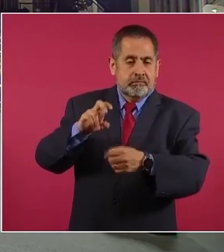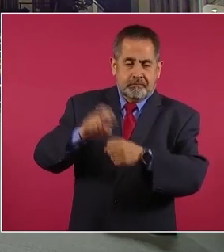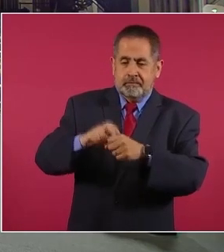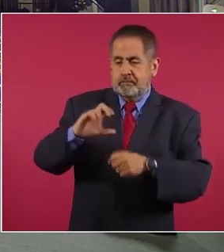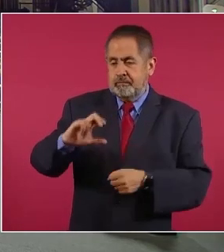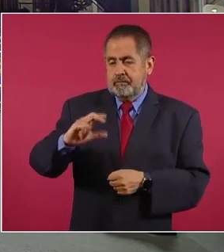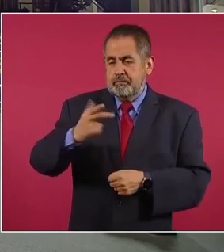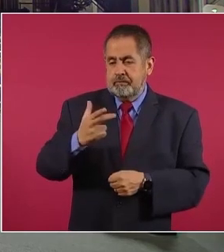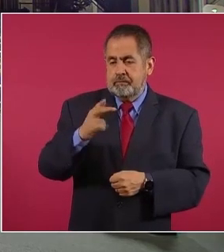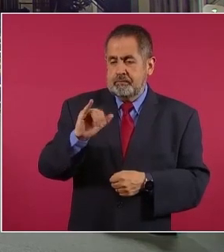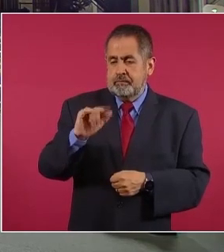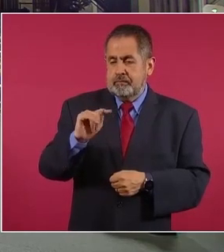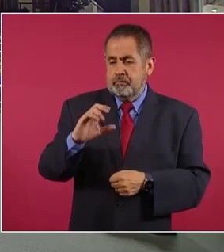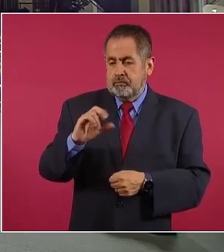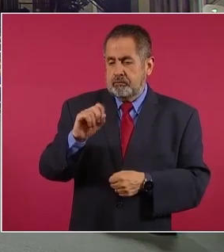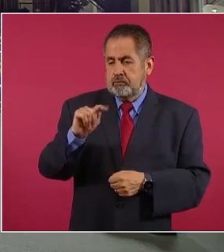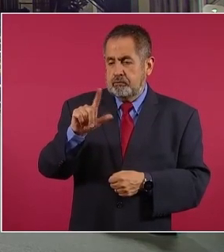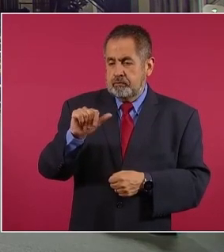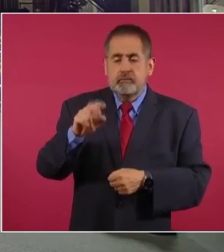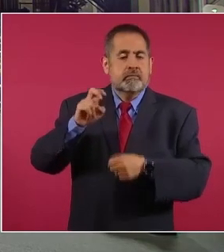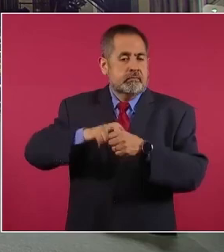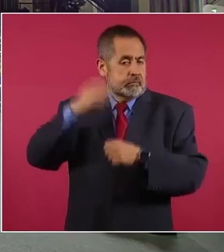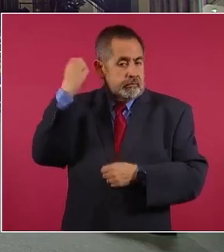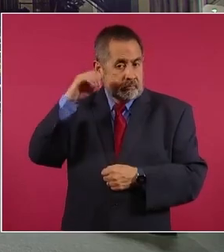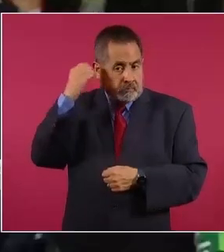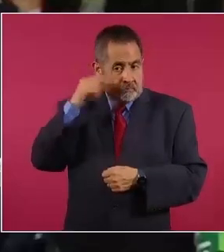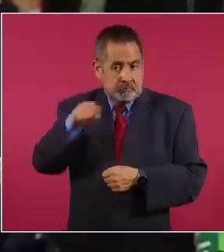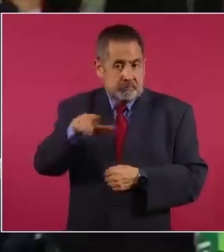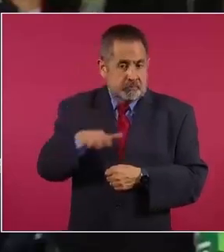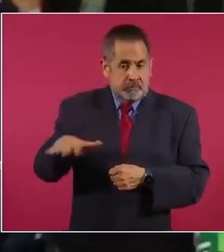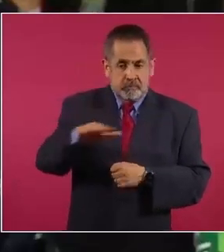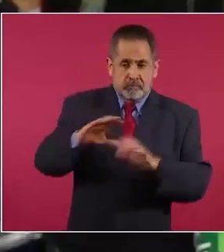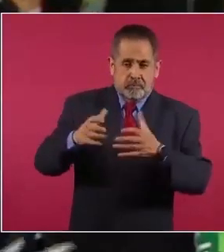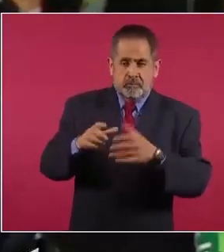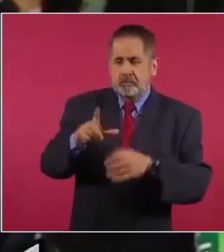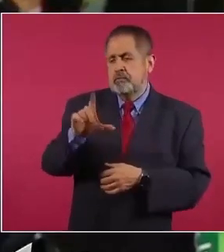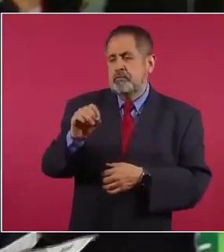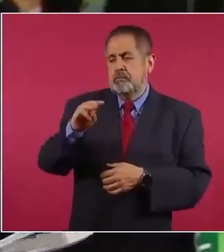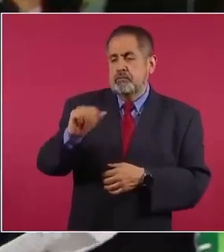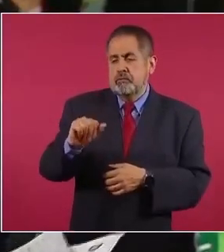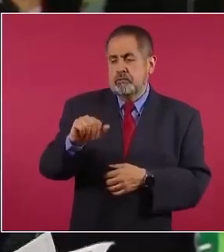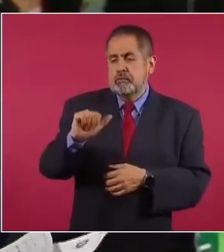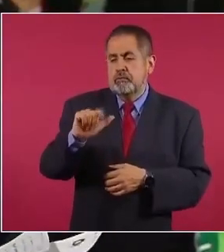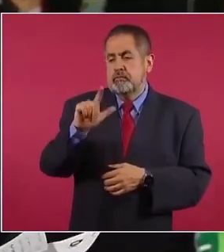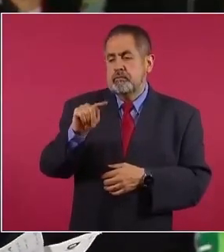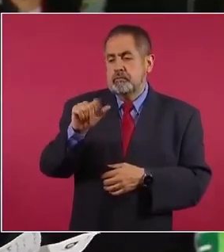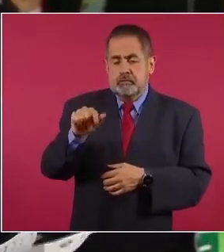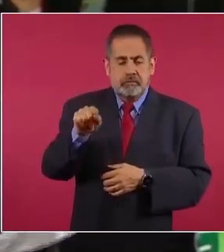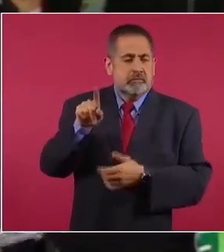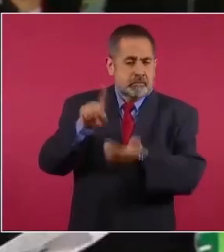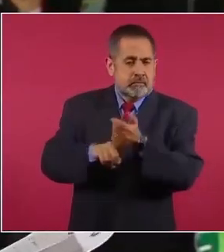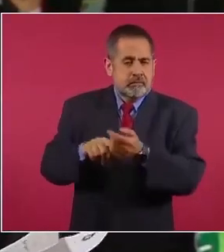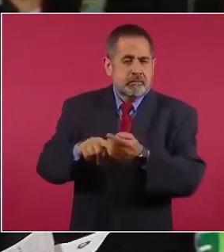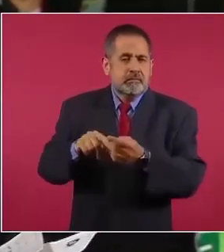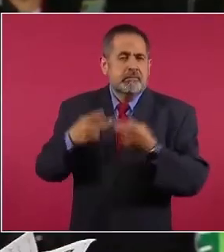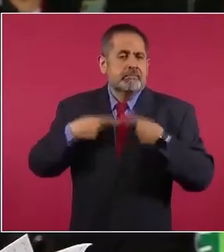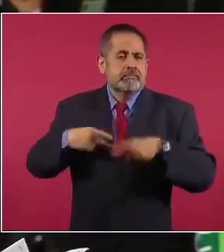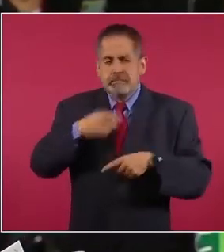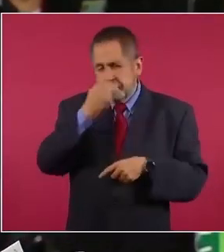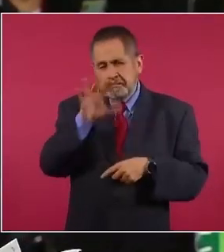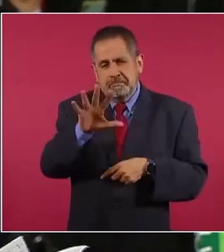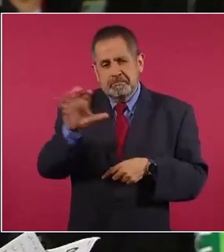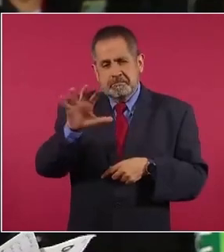en Oaxaca la comunidad se llama Loma Alta con 500 habitantes